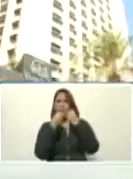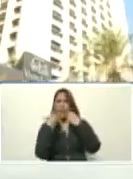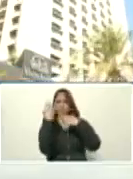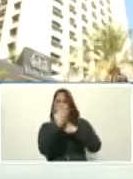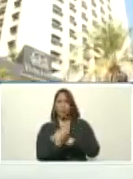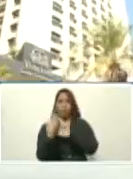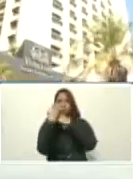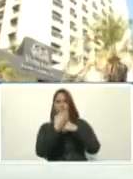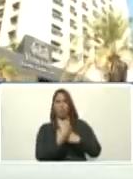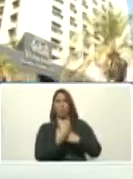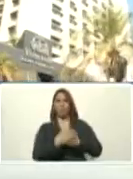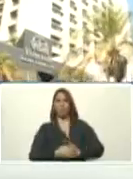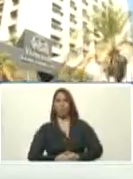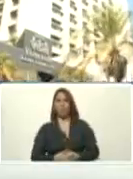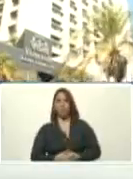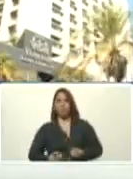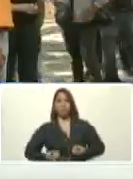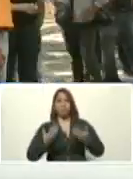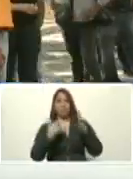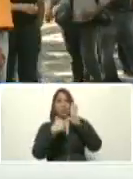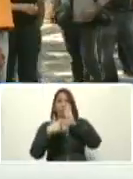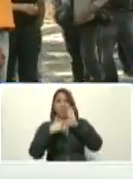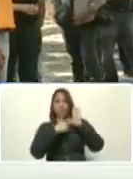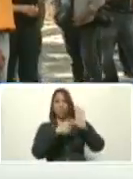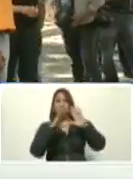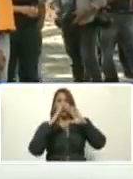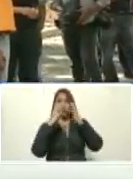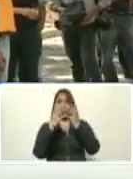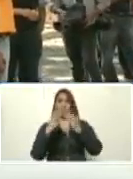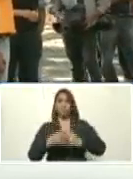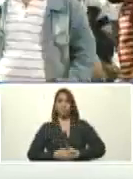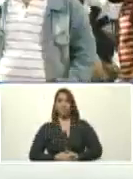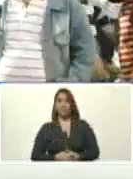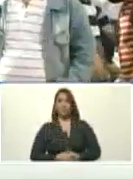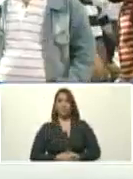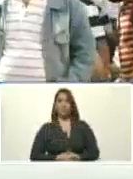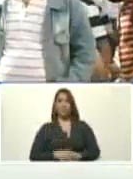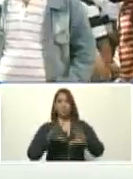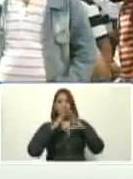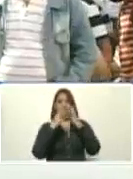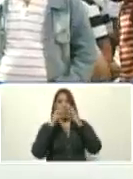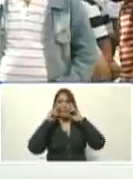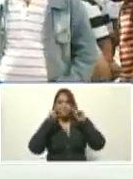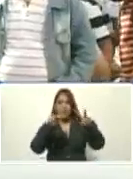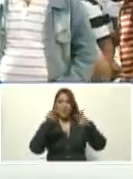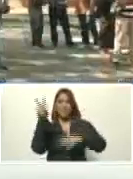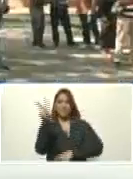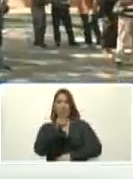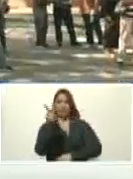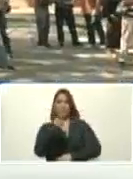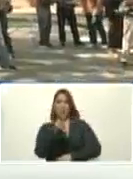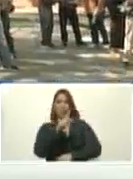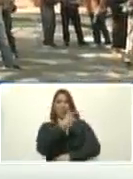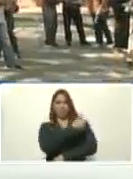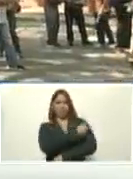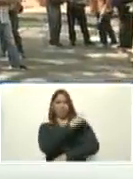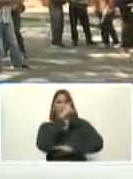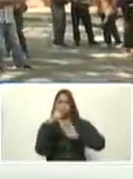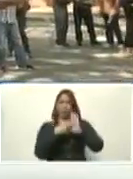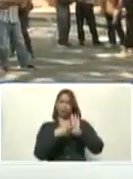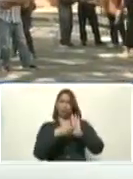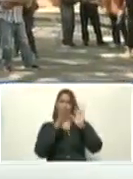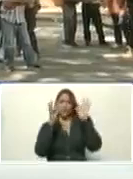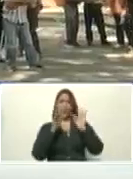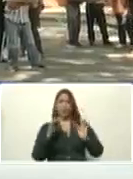protegidos como pueblo. Y dar ejemplo en el mundo, que el mundo ve a Venezuela vacunándose de